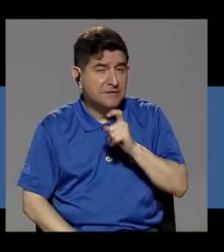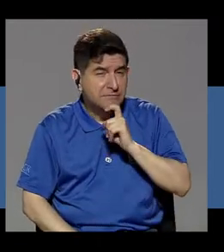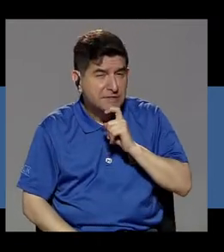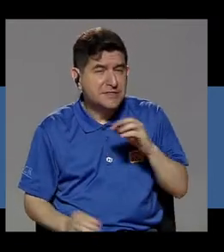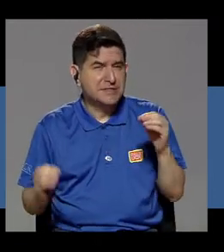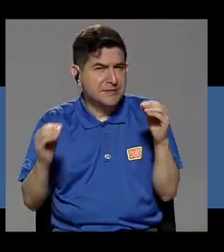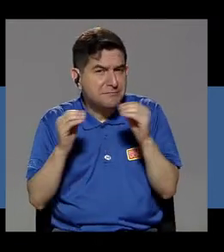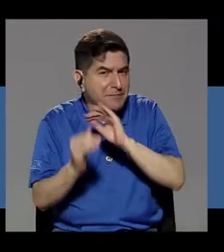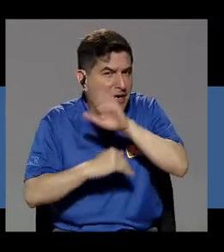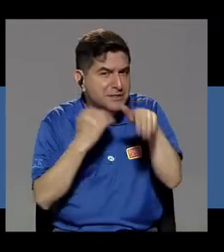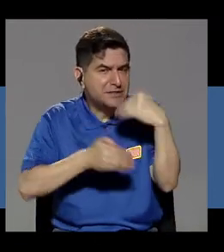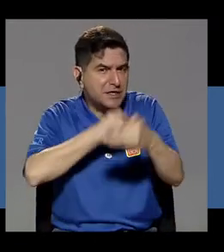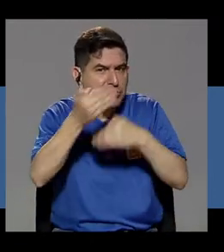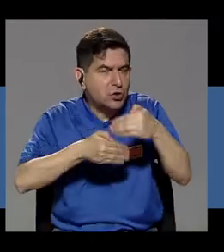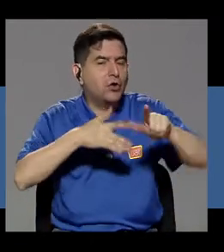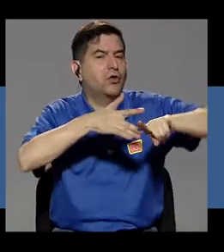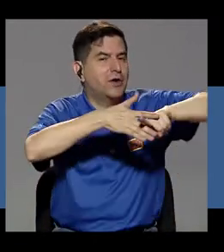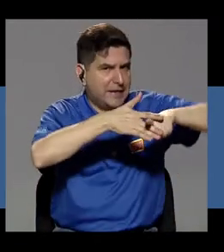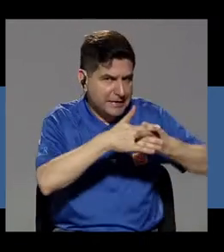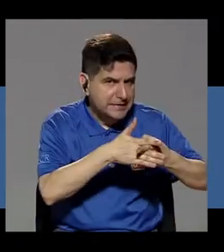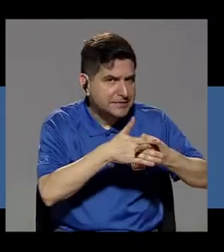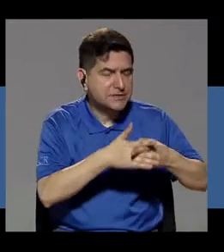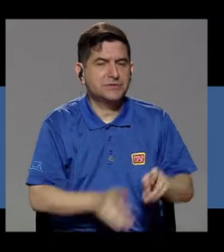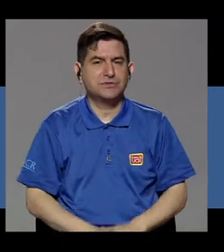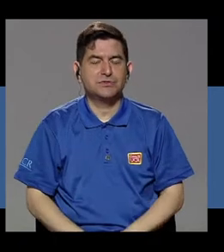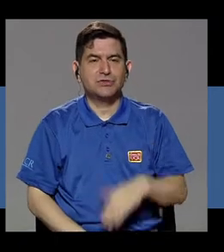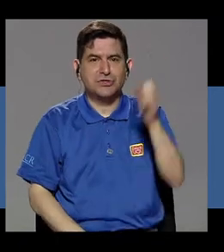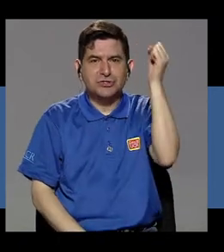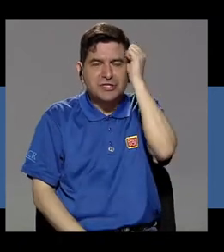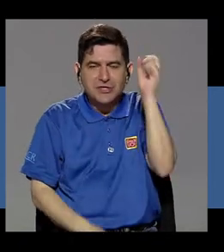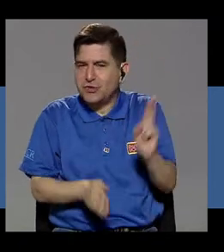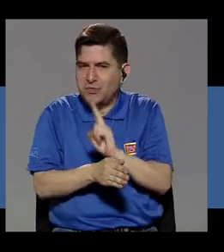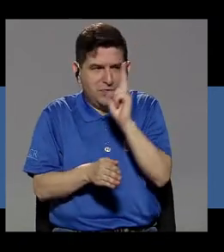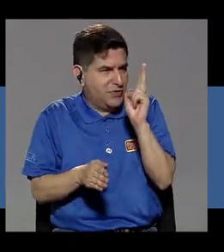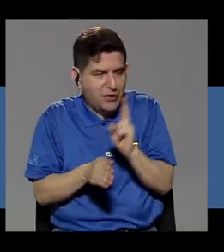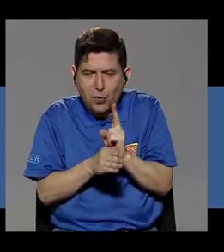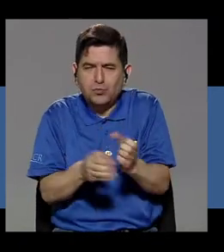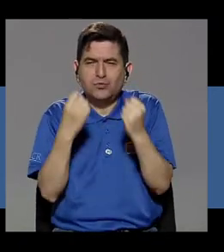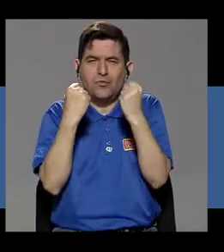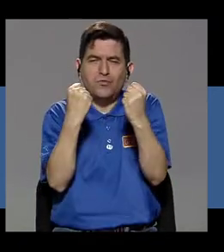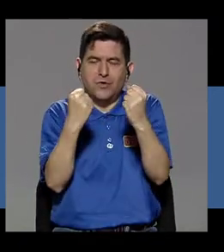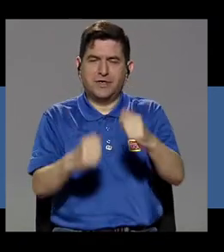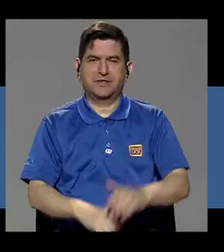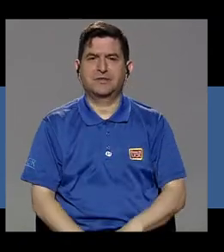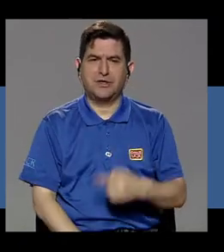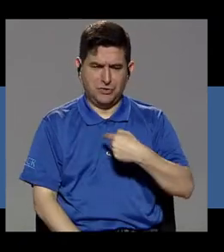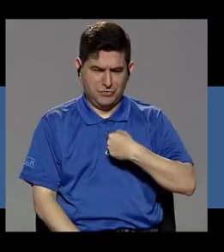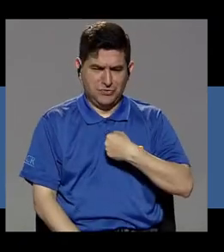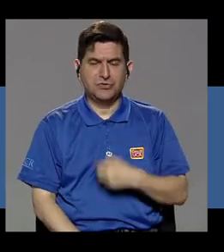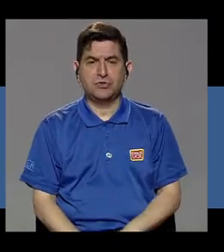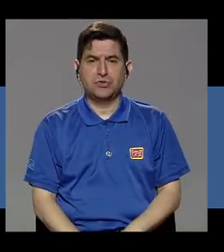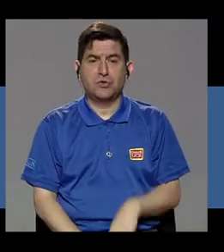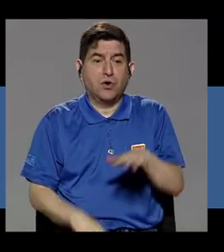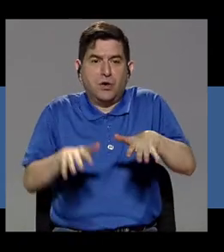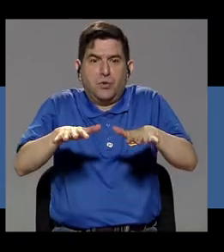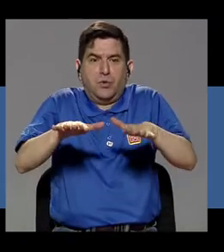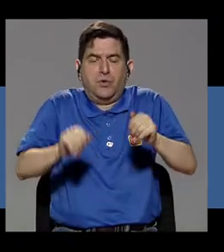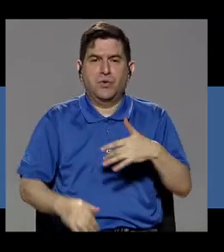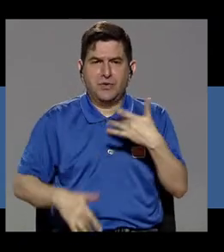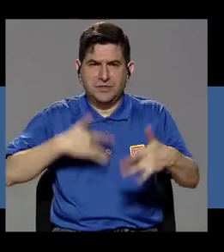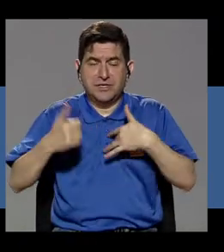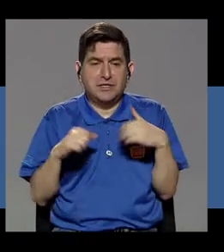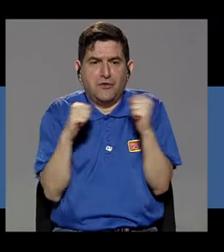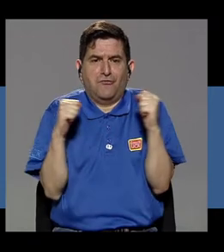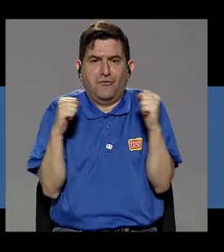creo que del proceso fue al principio, porque hay un síndrome de abstinencia fuerte, a mí me dio como que temblar, sentir